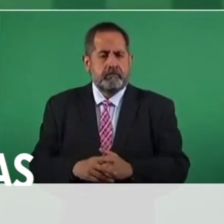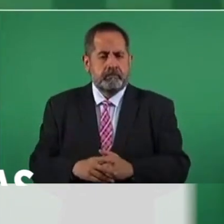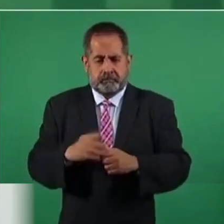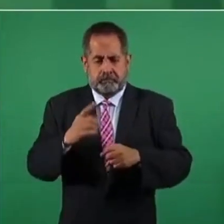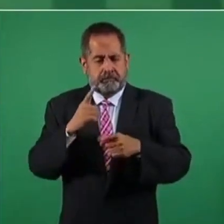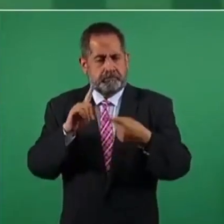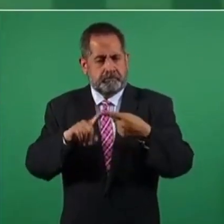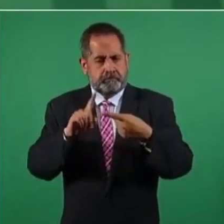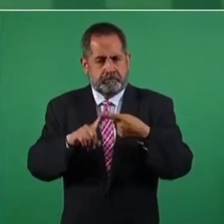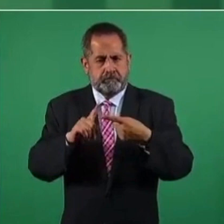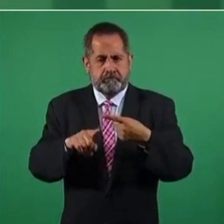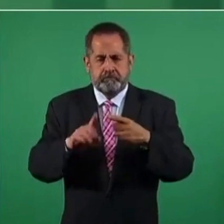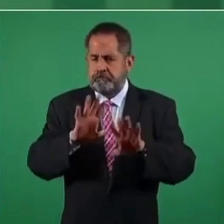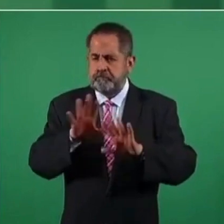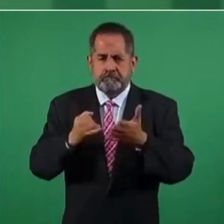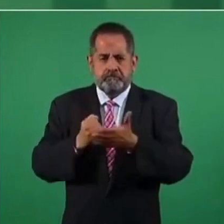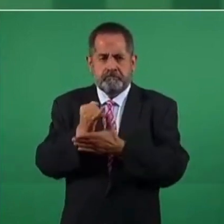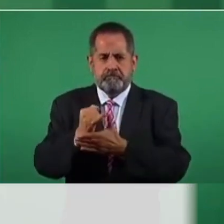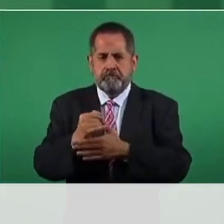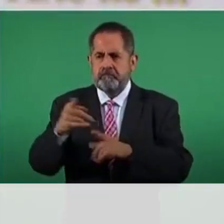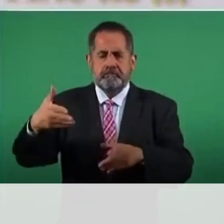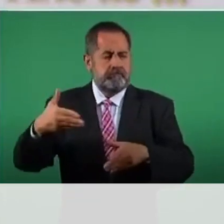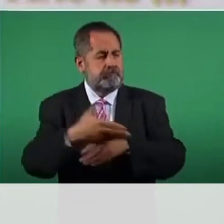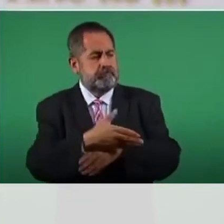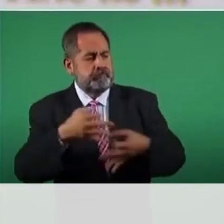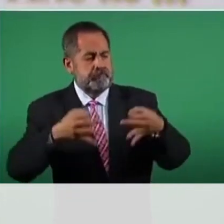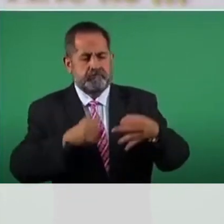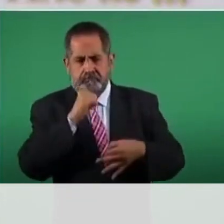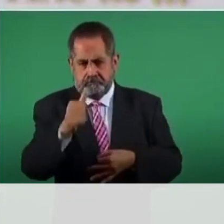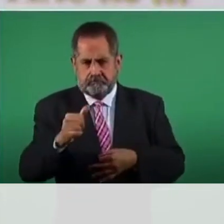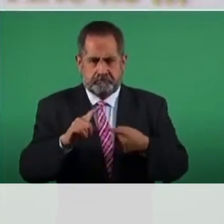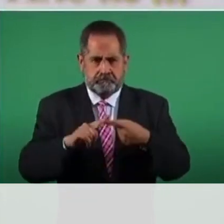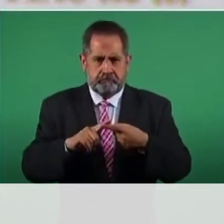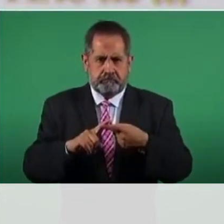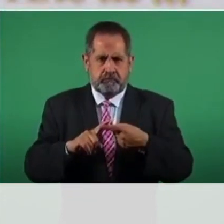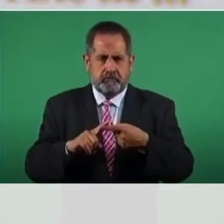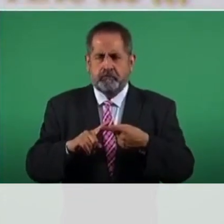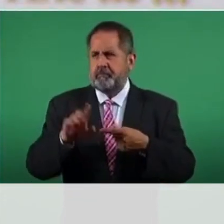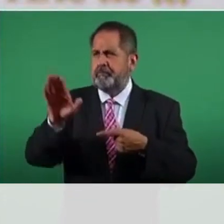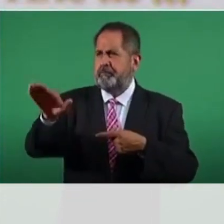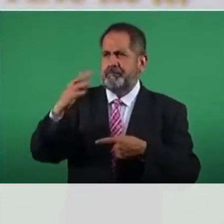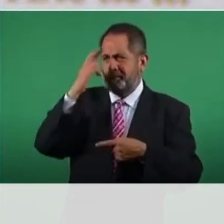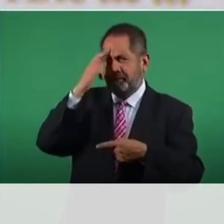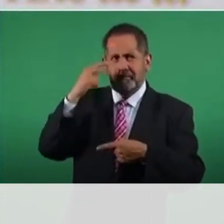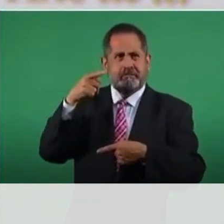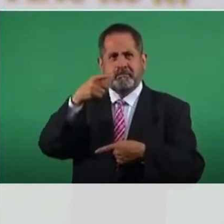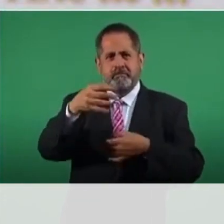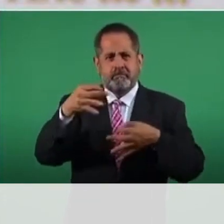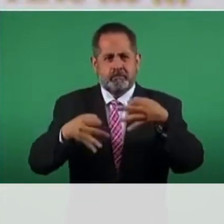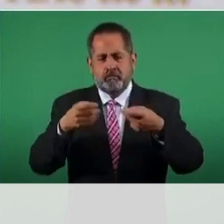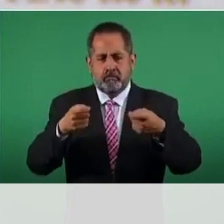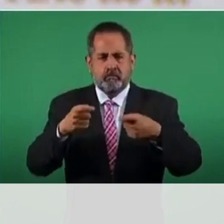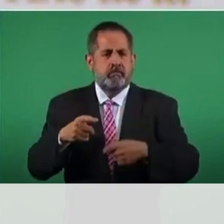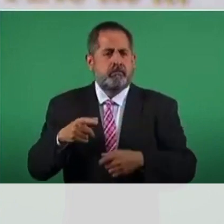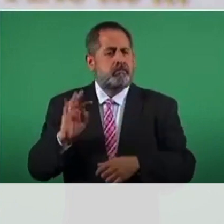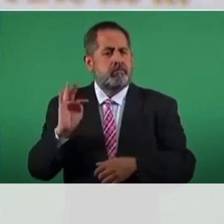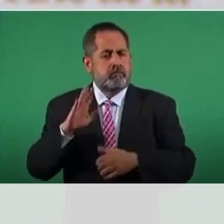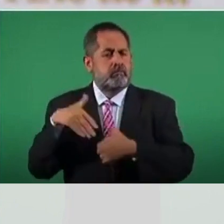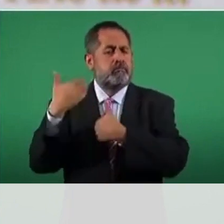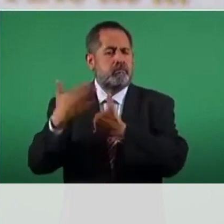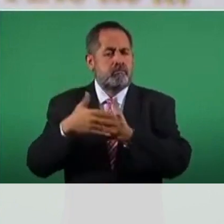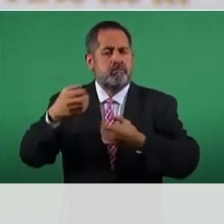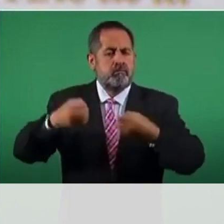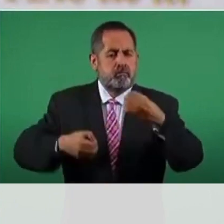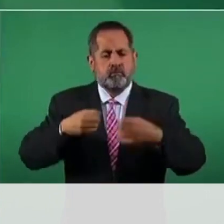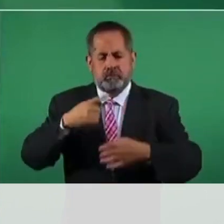primer caso hubo una determinación de no ejercicio de la acción penal, nosotros lo impugnamos ante un juez de control y será un juez de